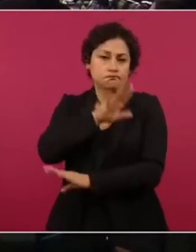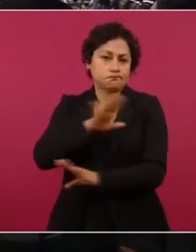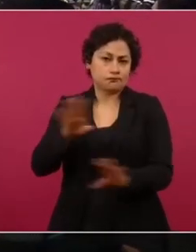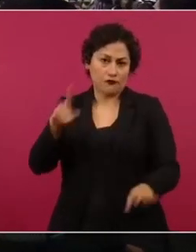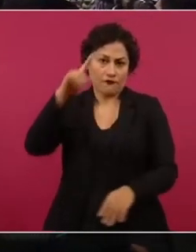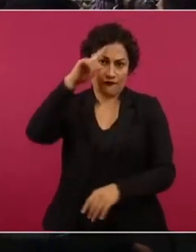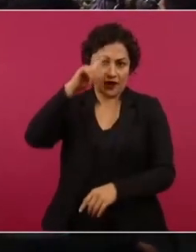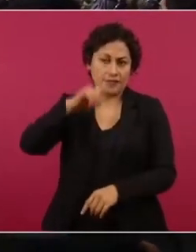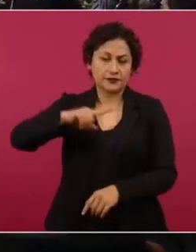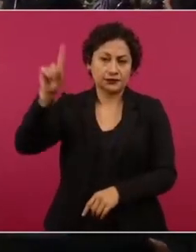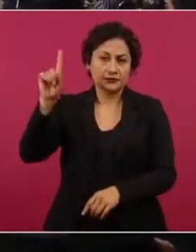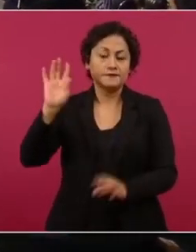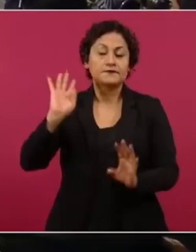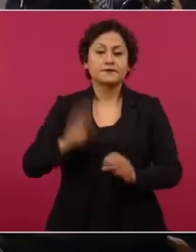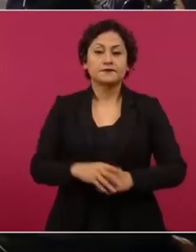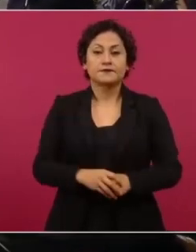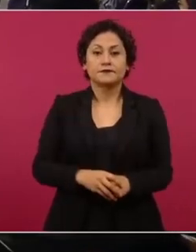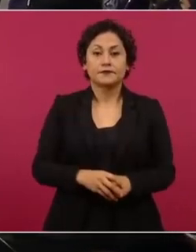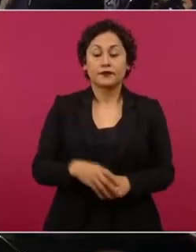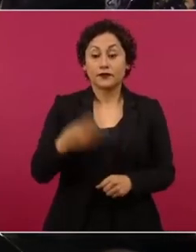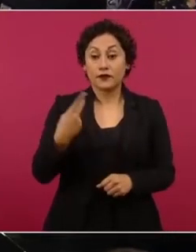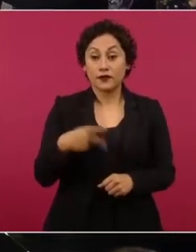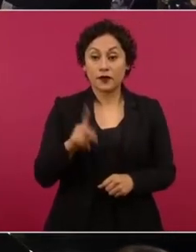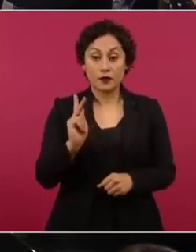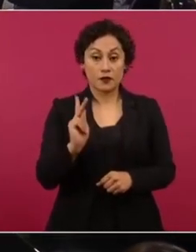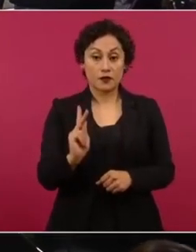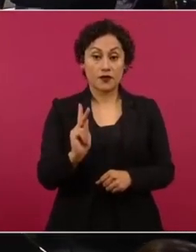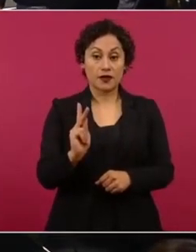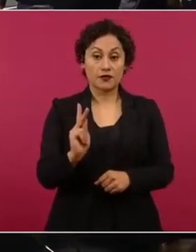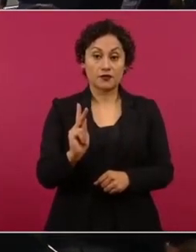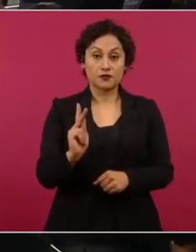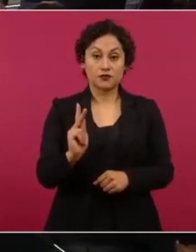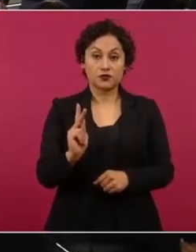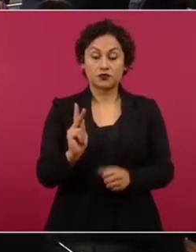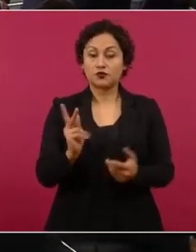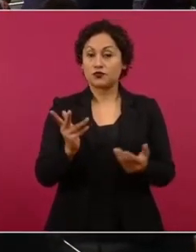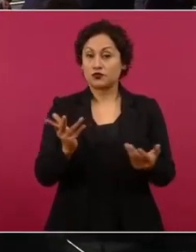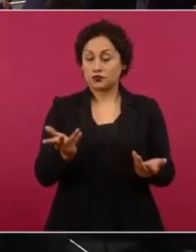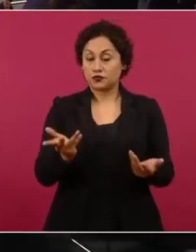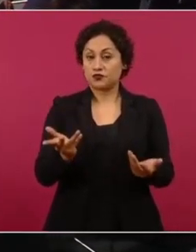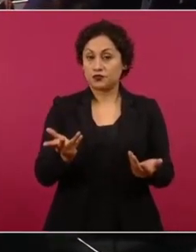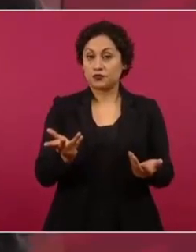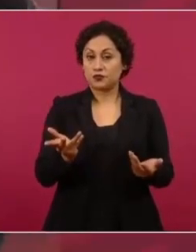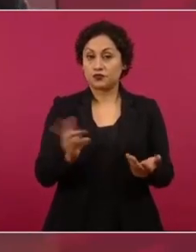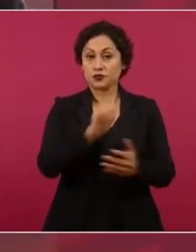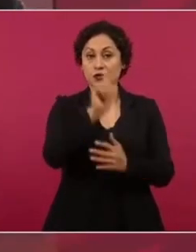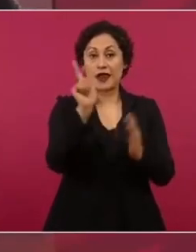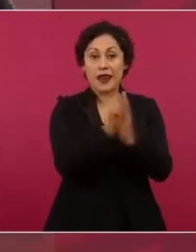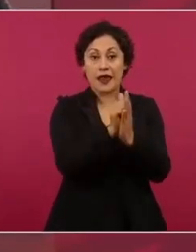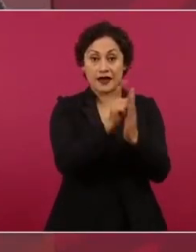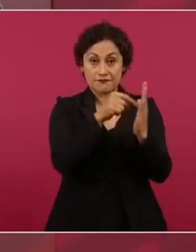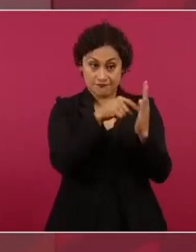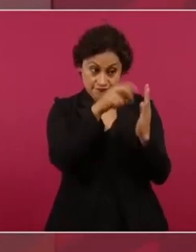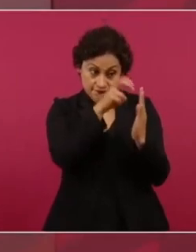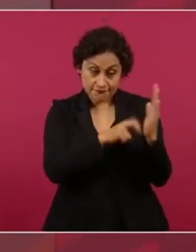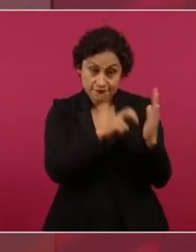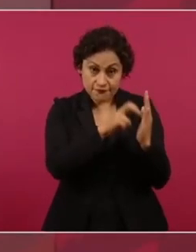pero está acotada porque no puede